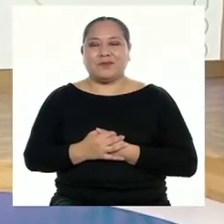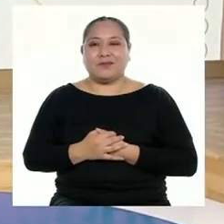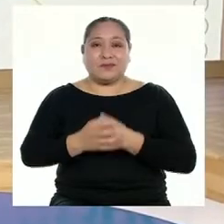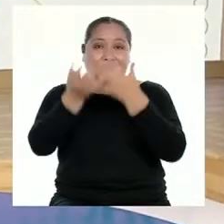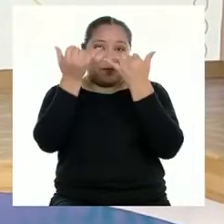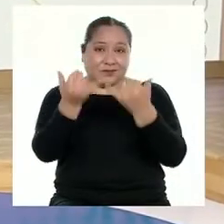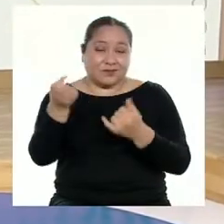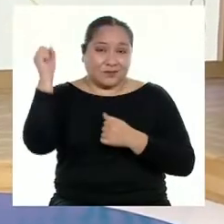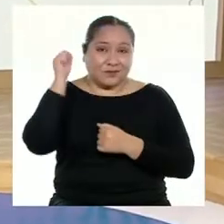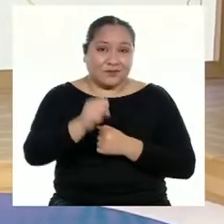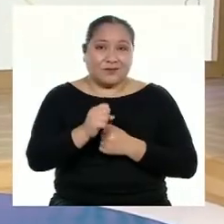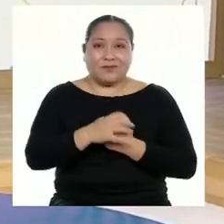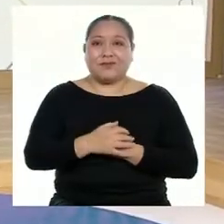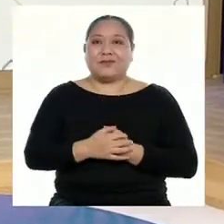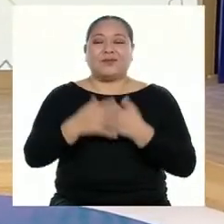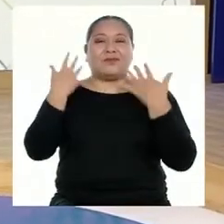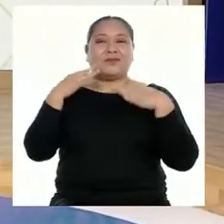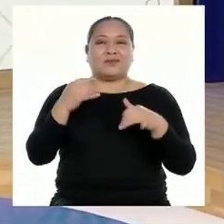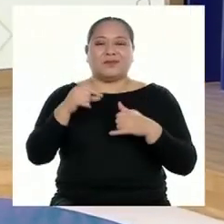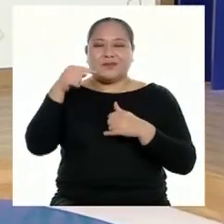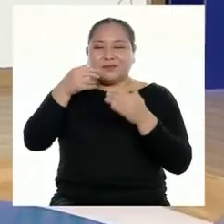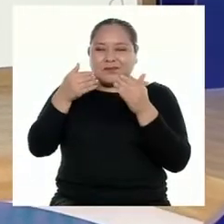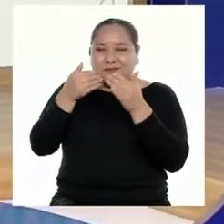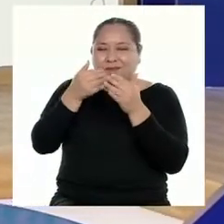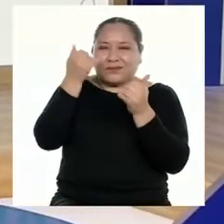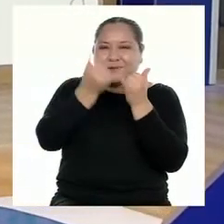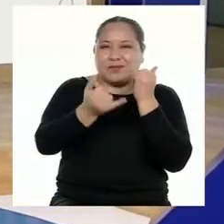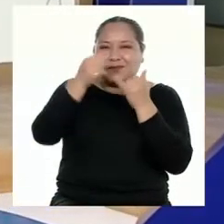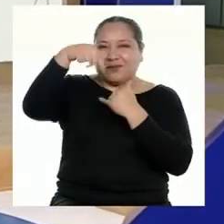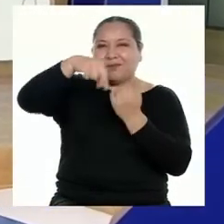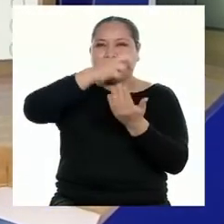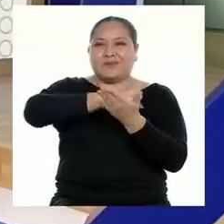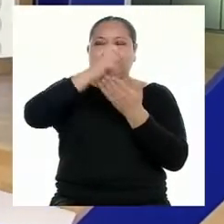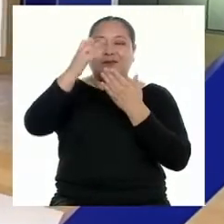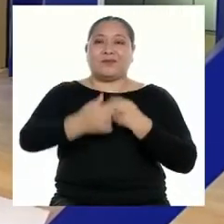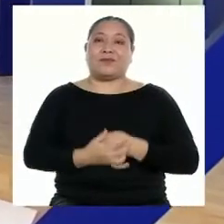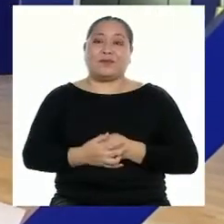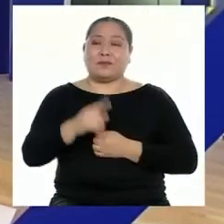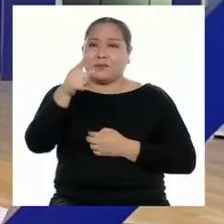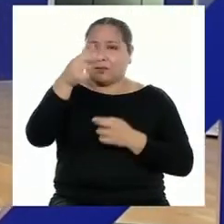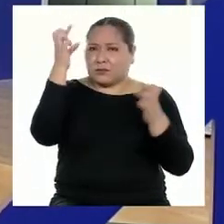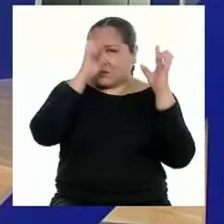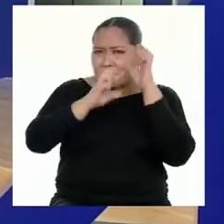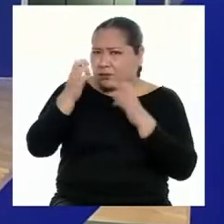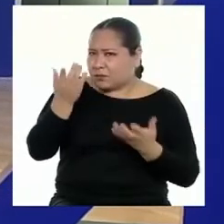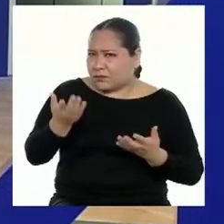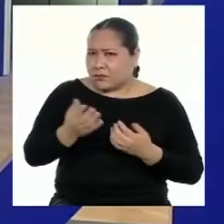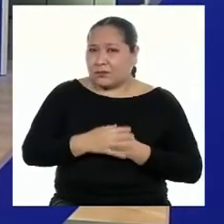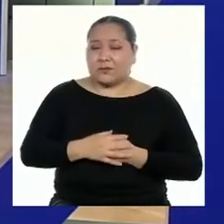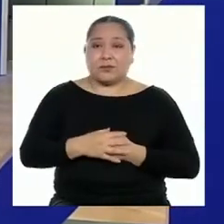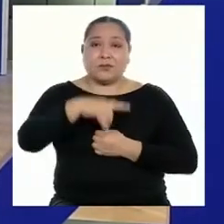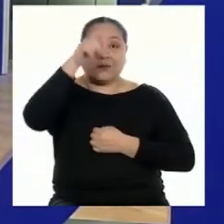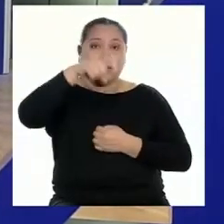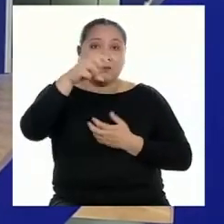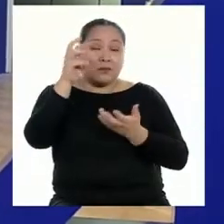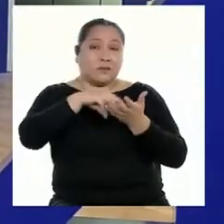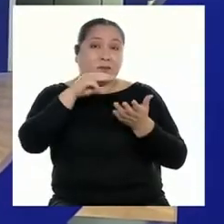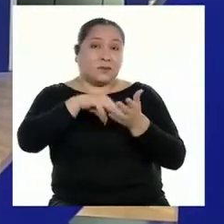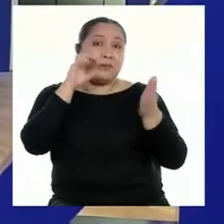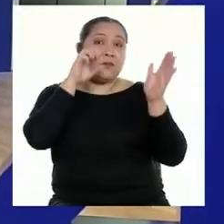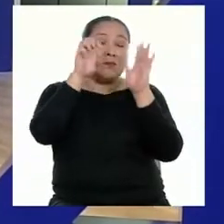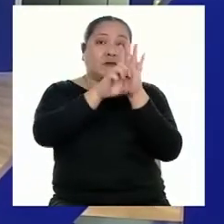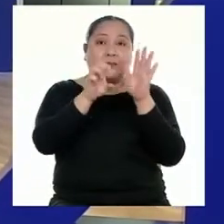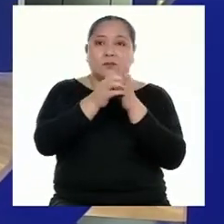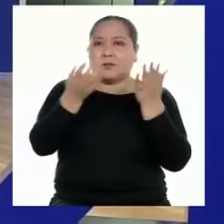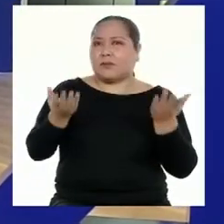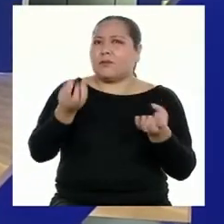Ahora sí hemos llegado al final del programa. ¿Te quedaron dudas aún? ¿Necesitas más ejemplos